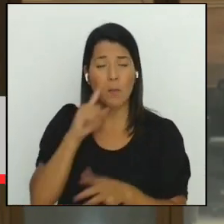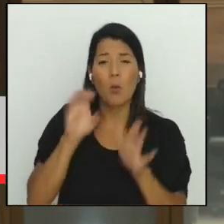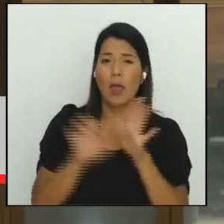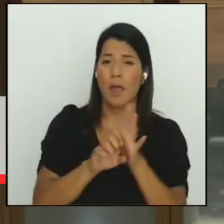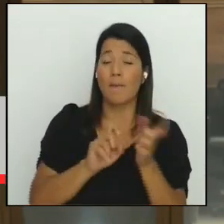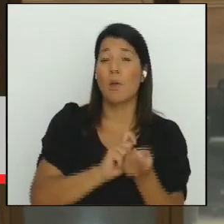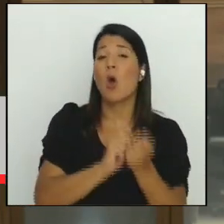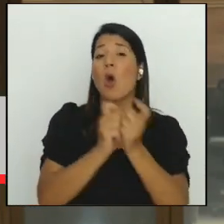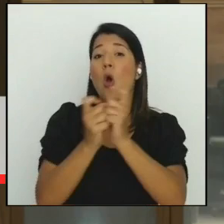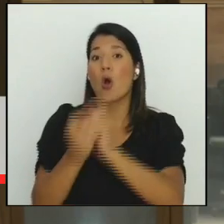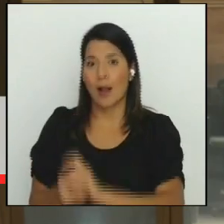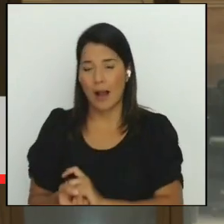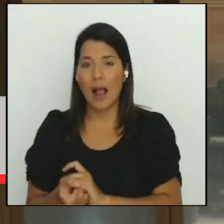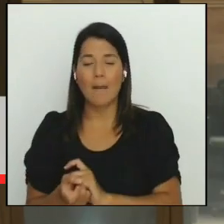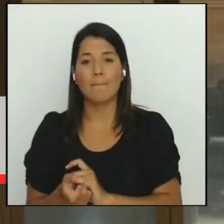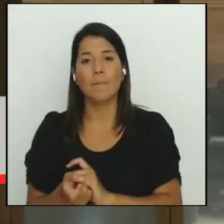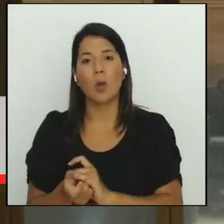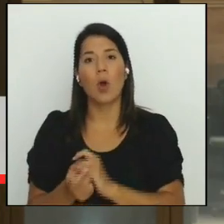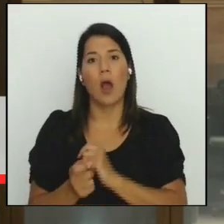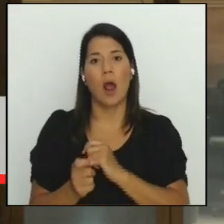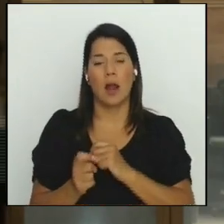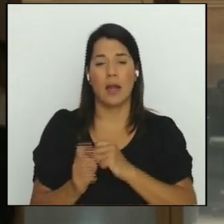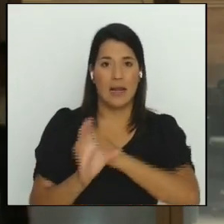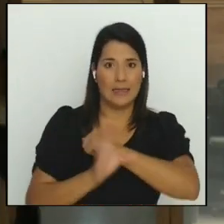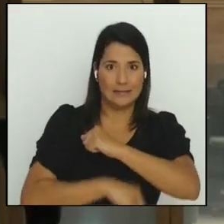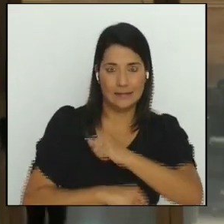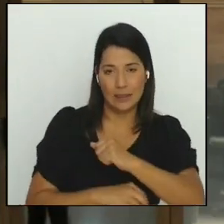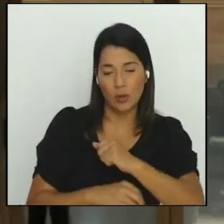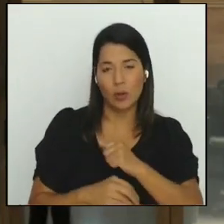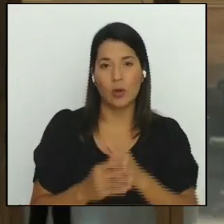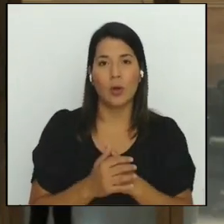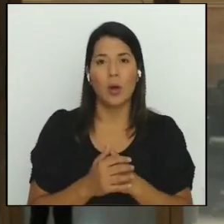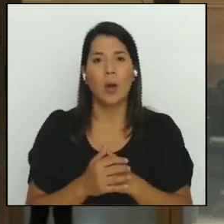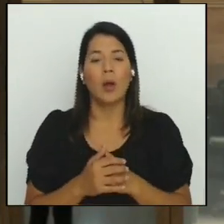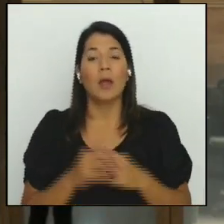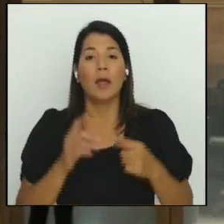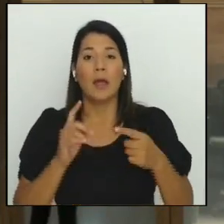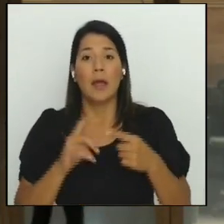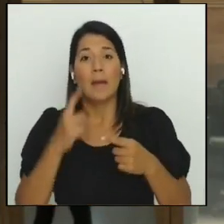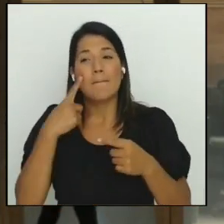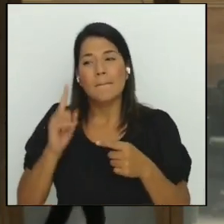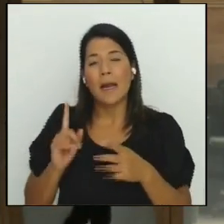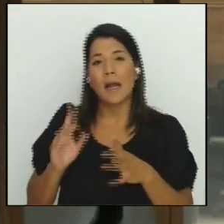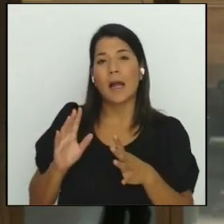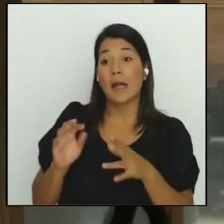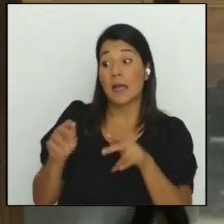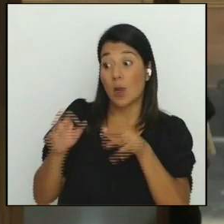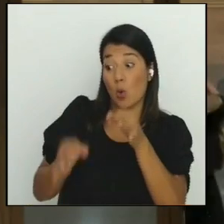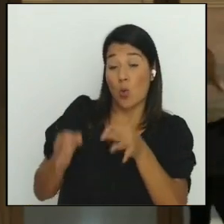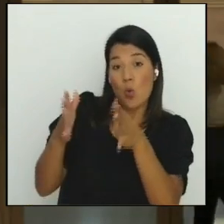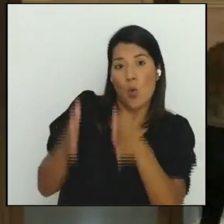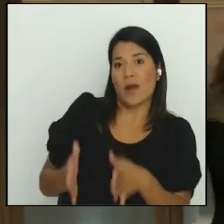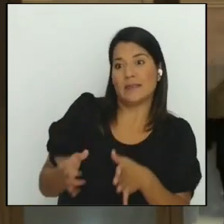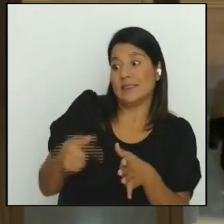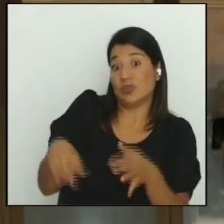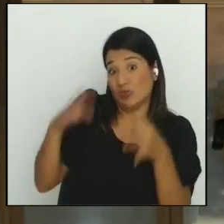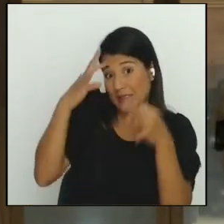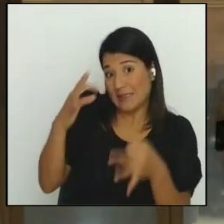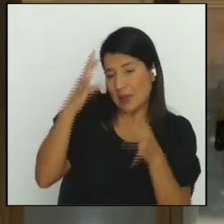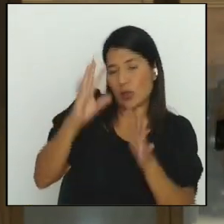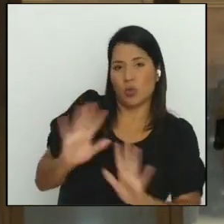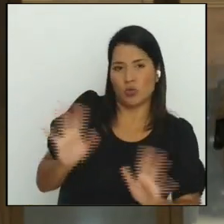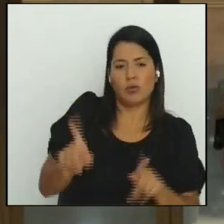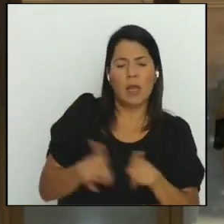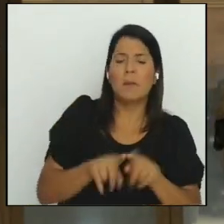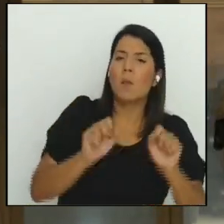discrecionalidad a los funcionarios que determinan esos cambios. Uno que tiene que ver con capitales emergentes que tenemos que